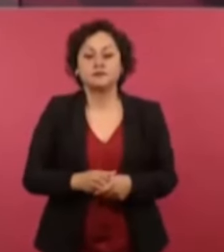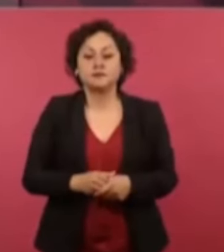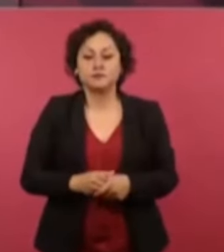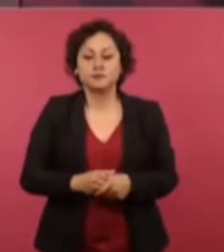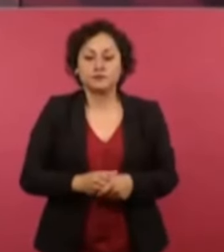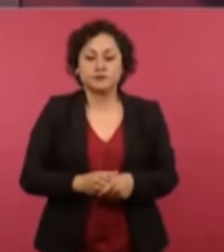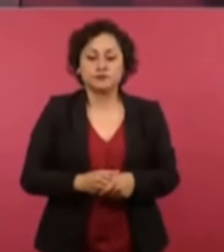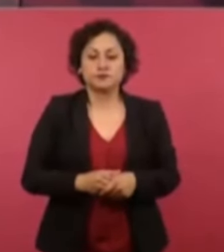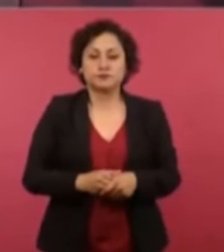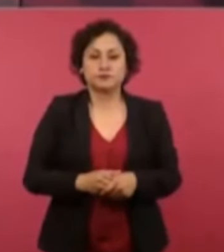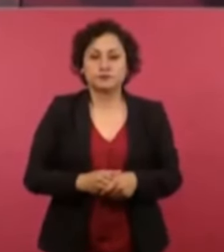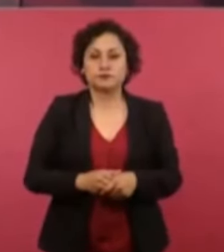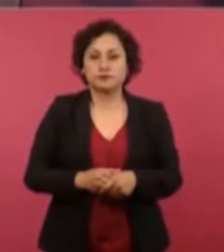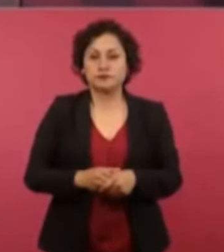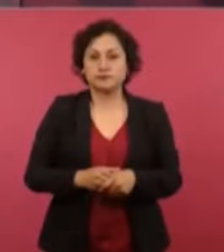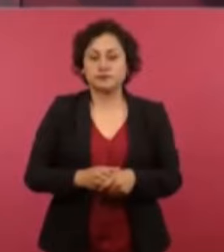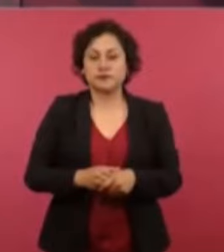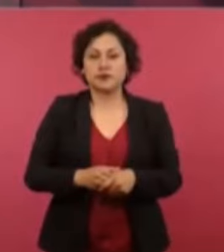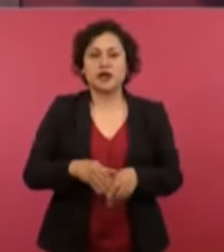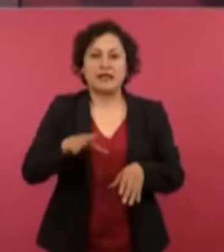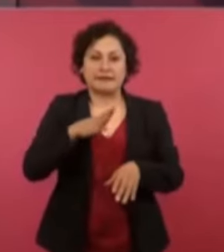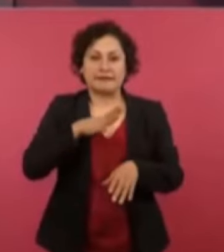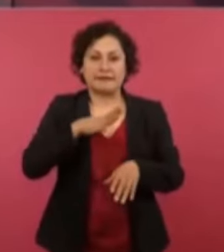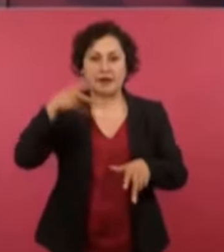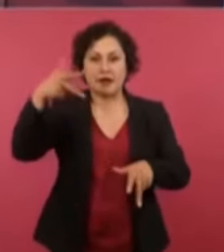con cámaras van tomando,